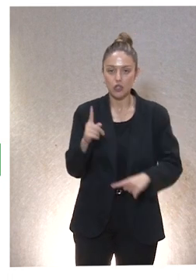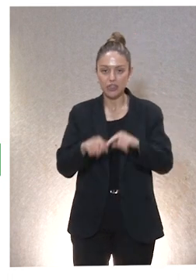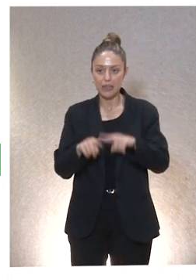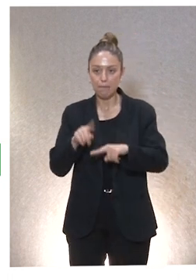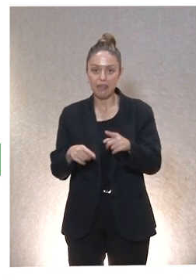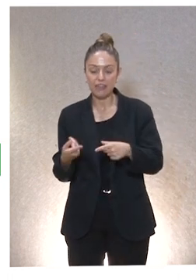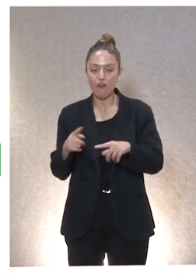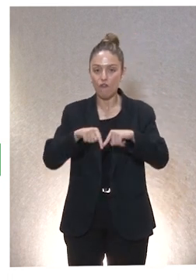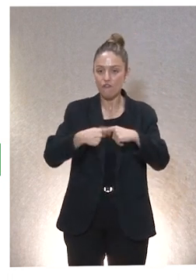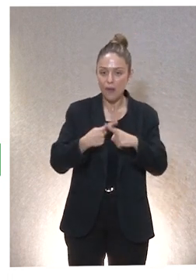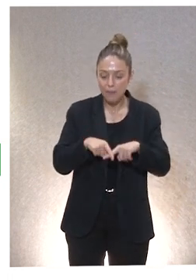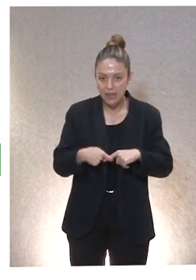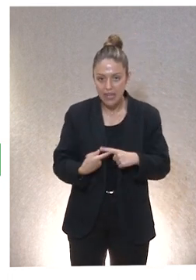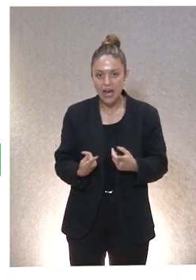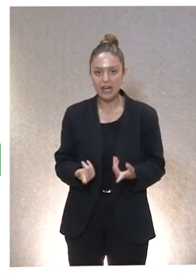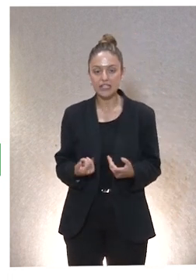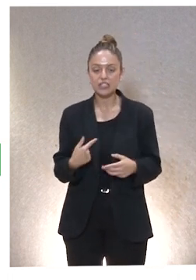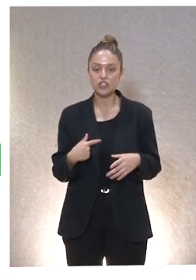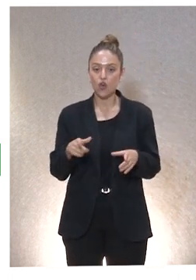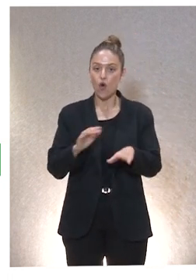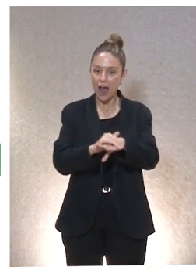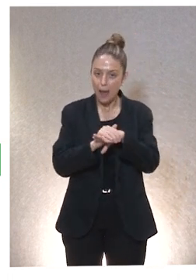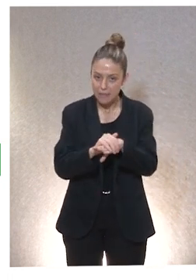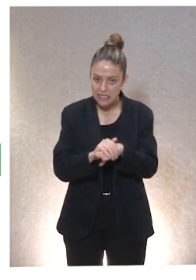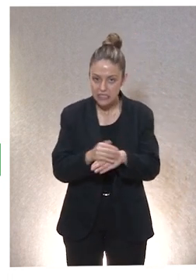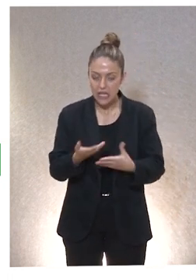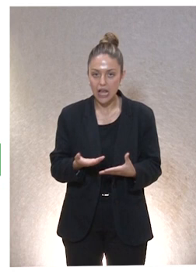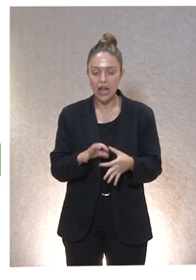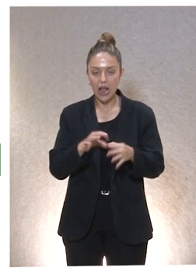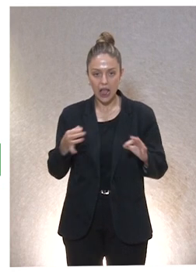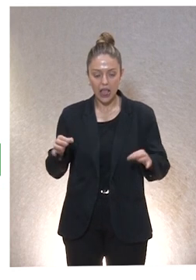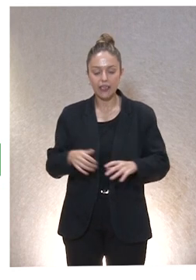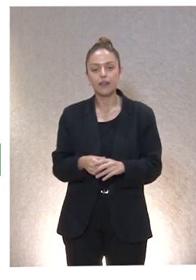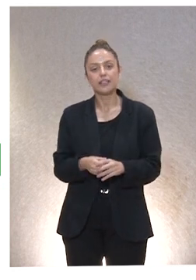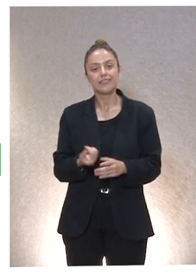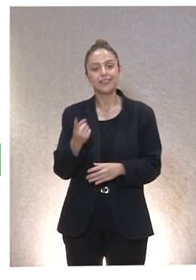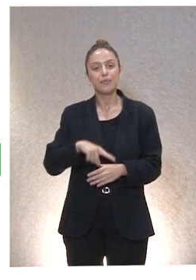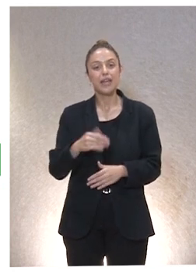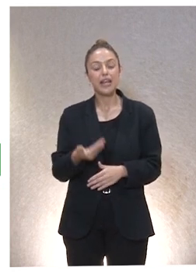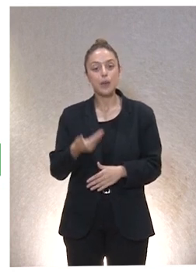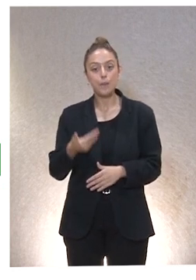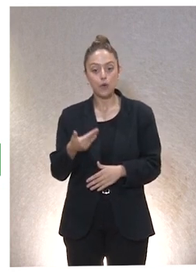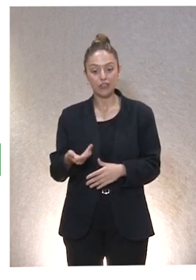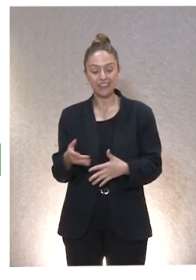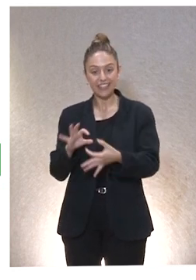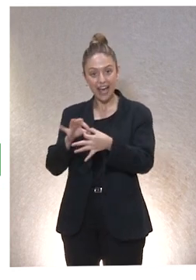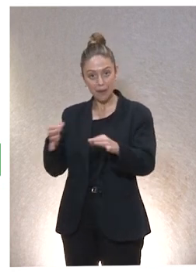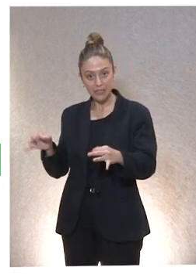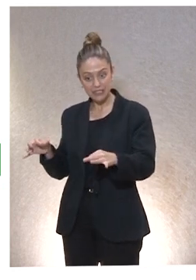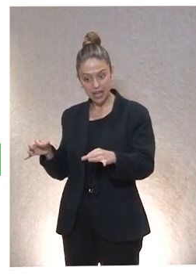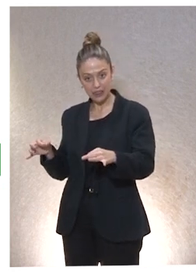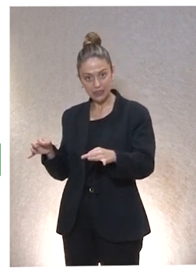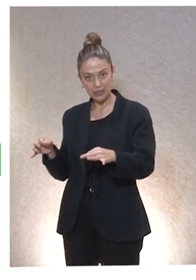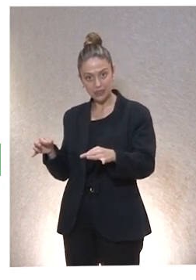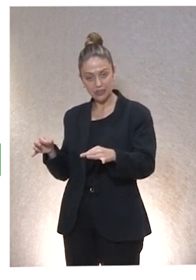familiares, los círculos de amistad. También es importante, por ejemplo, que los círculos de amistad de las personas